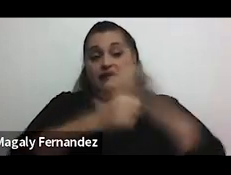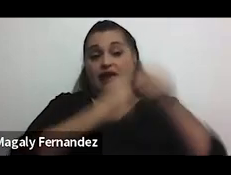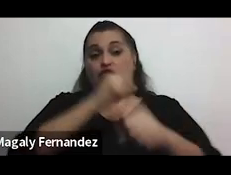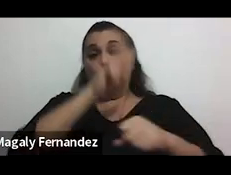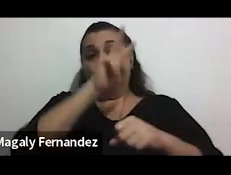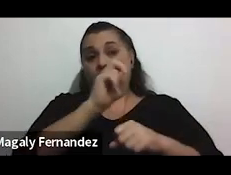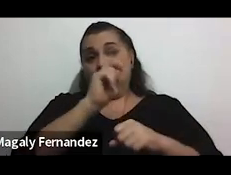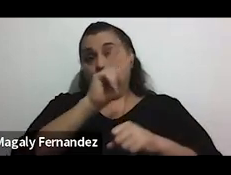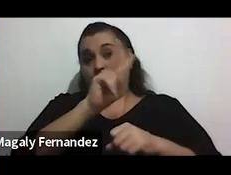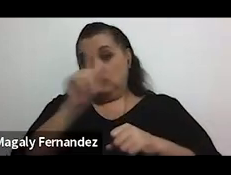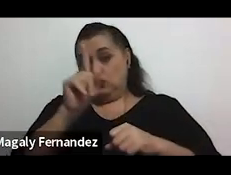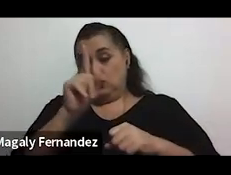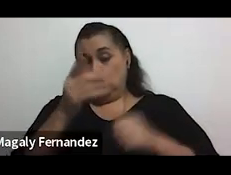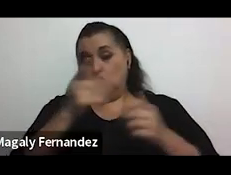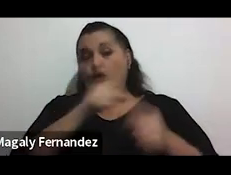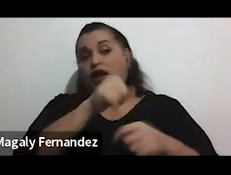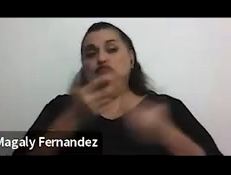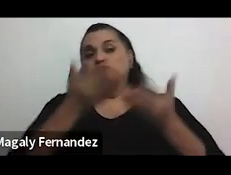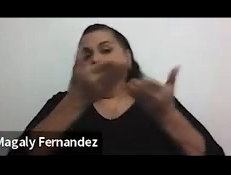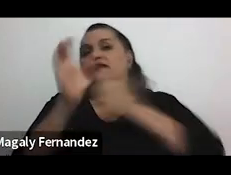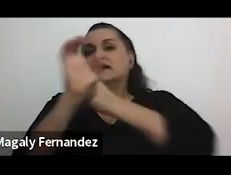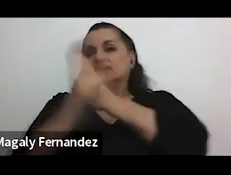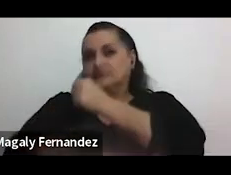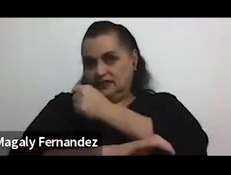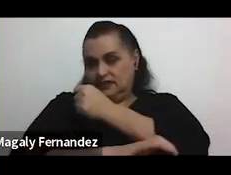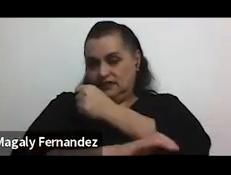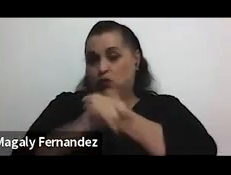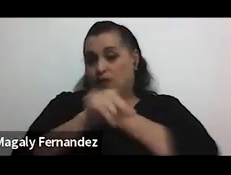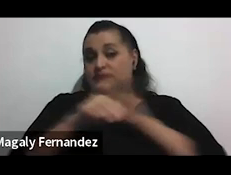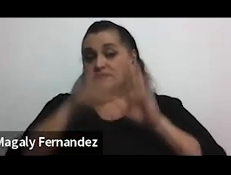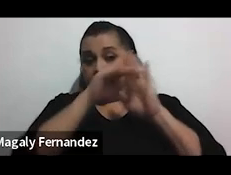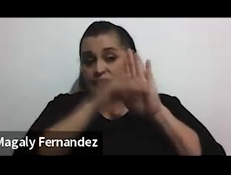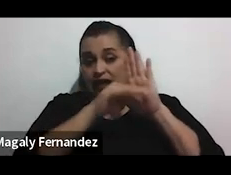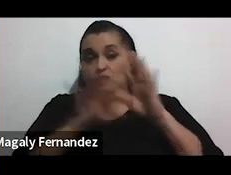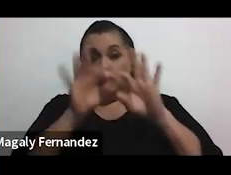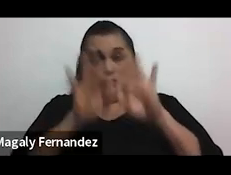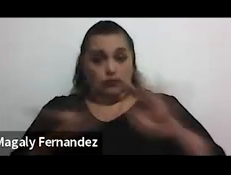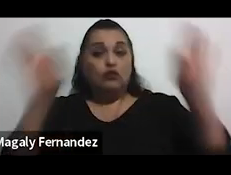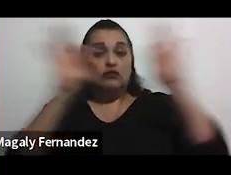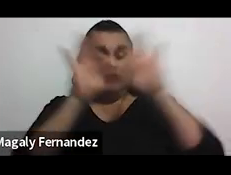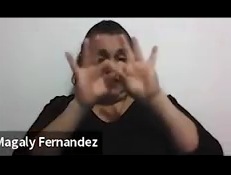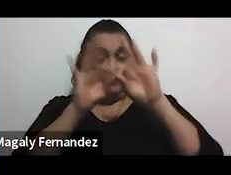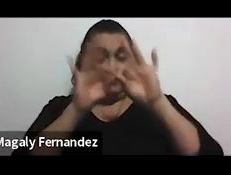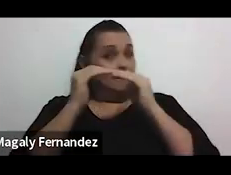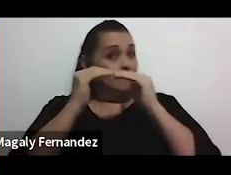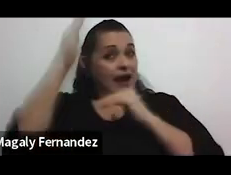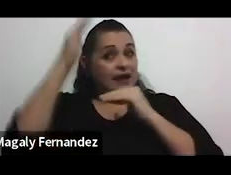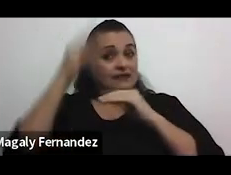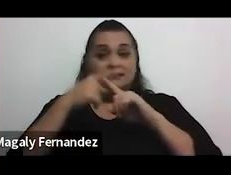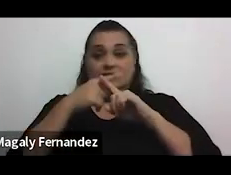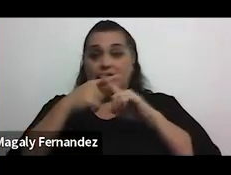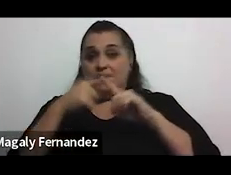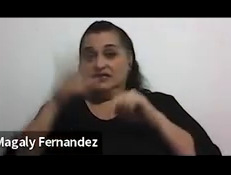recibieron una sanción entonces vean ustedes que es un dato importante porque es más de la mitad de los casos